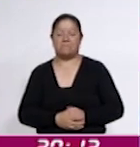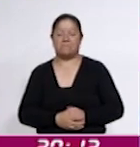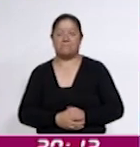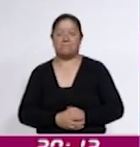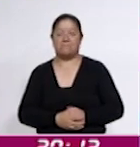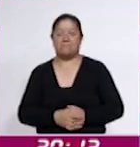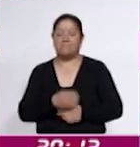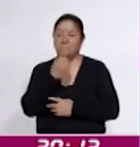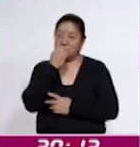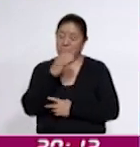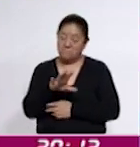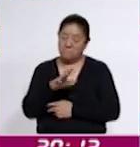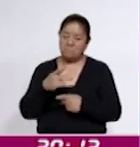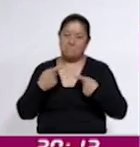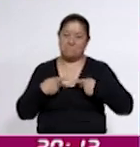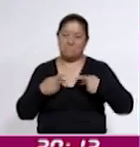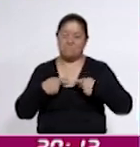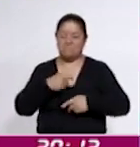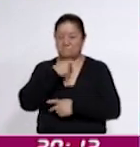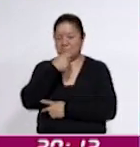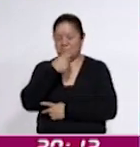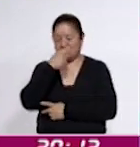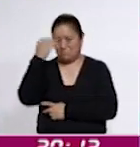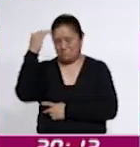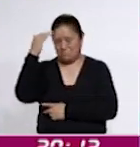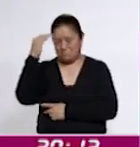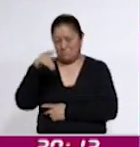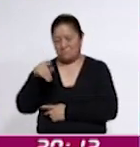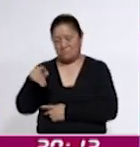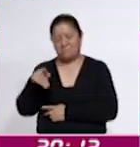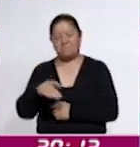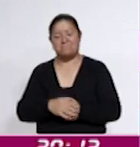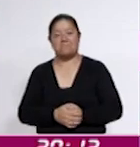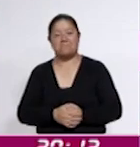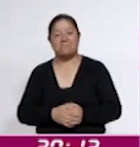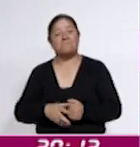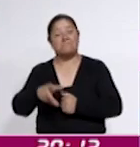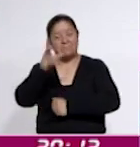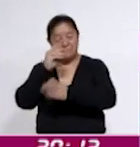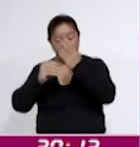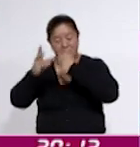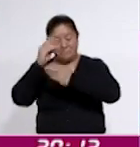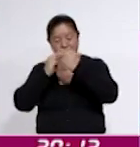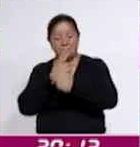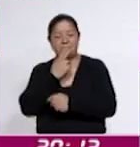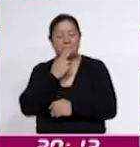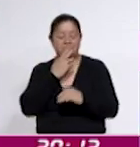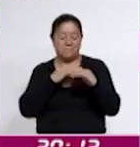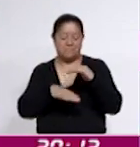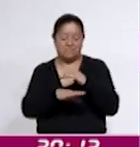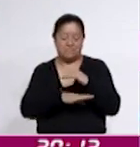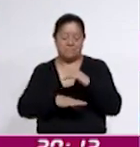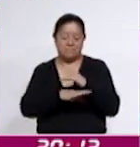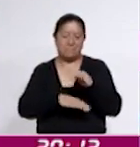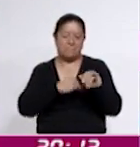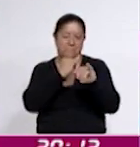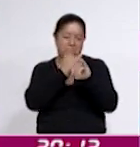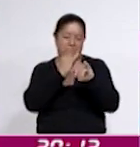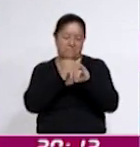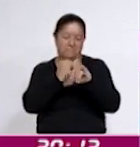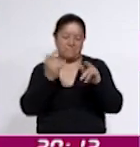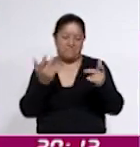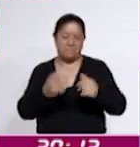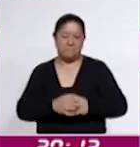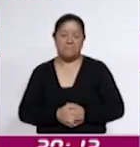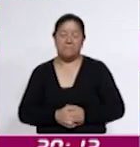Excelente por nuestros adultos mayores que se animaron a tomar este taller de uso básico del Internet. Es de